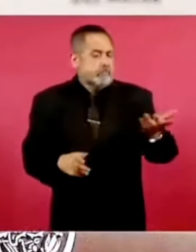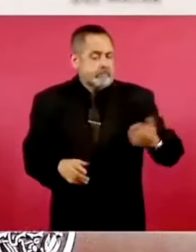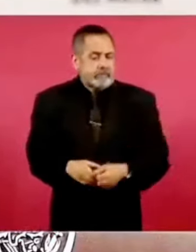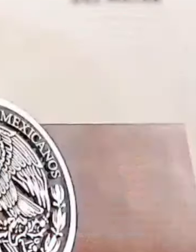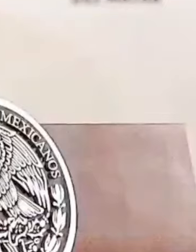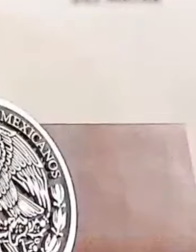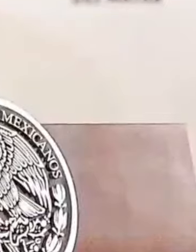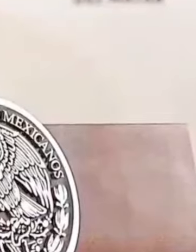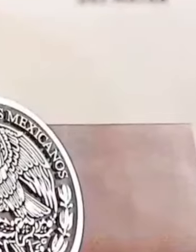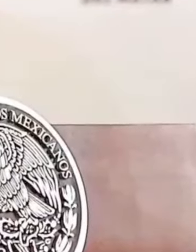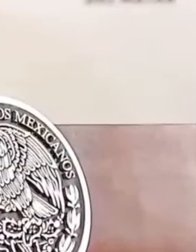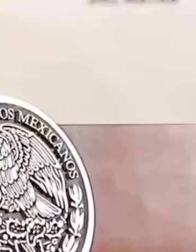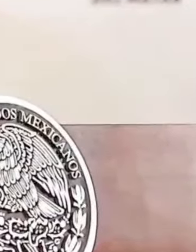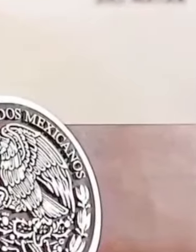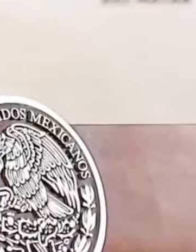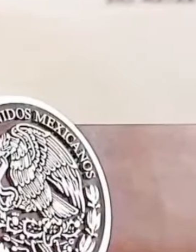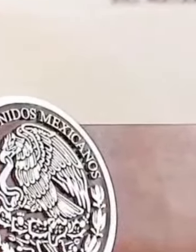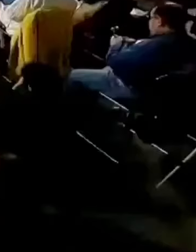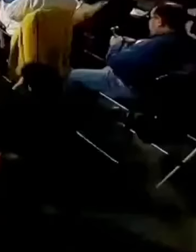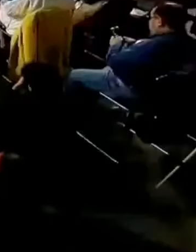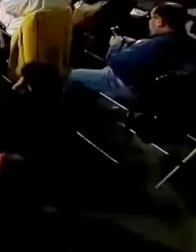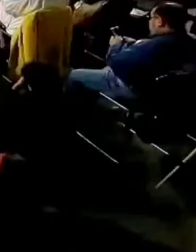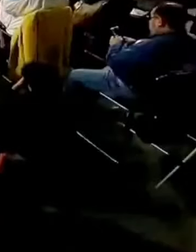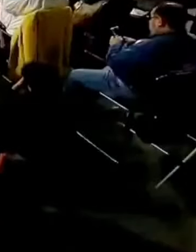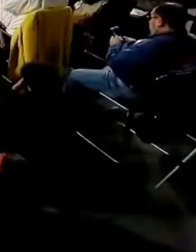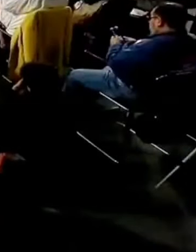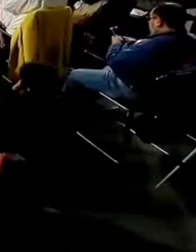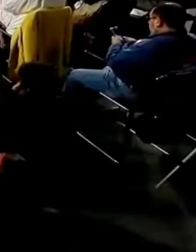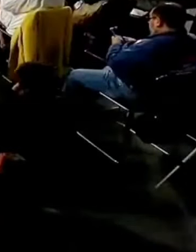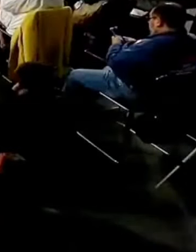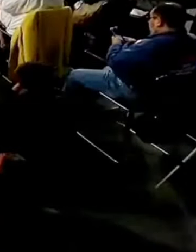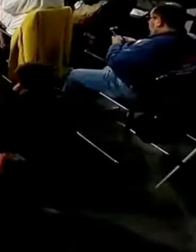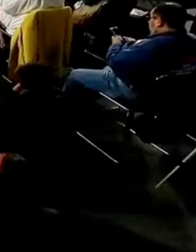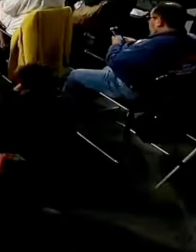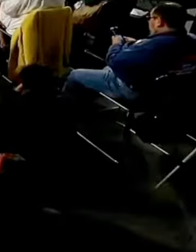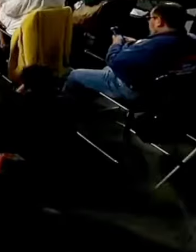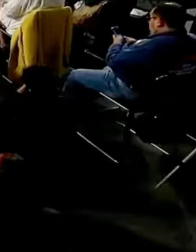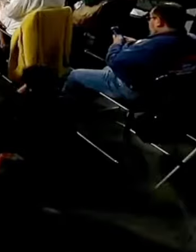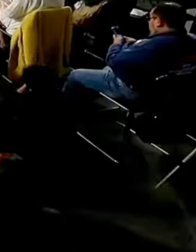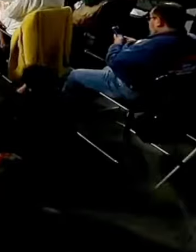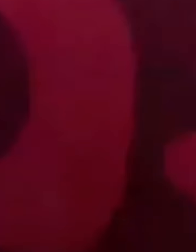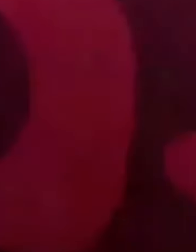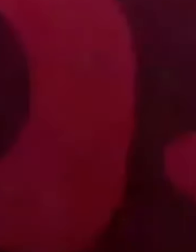simular, no mentir,